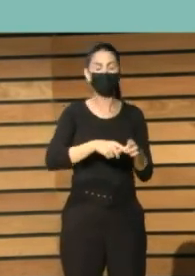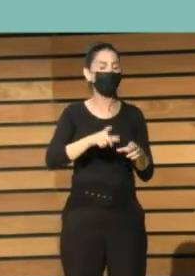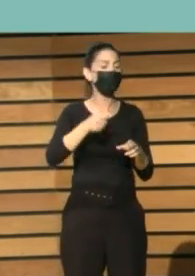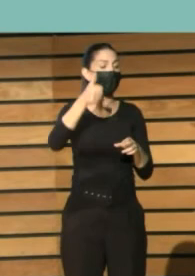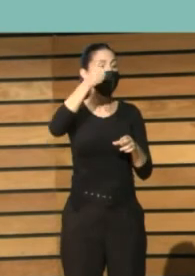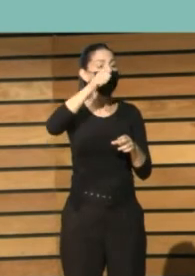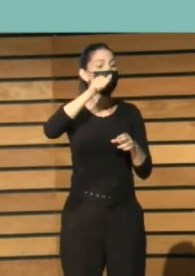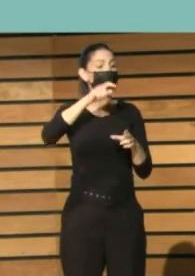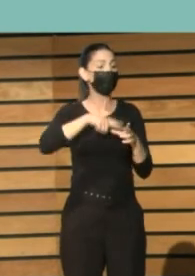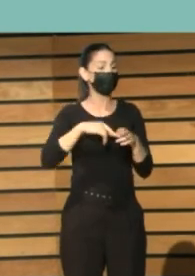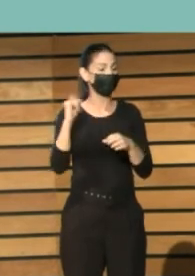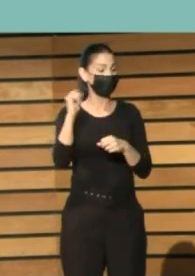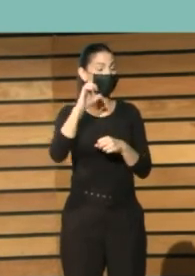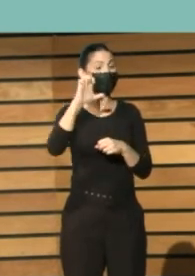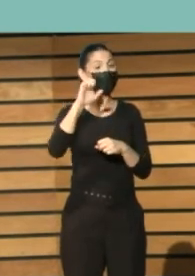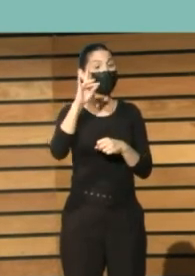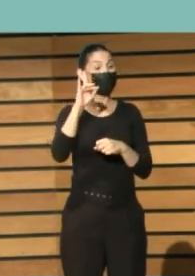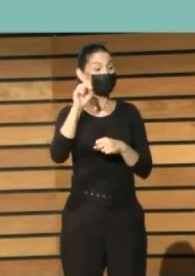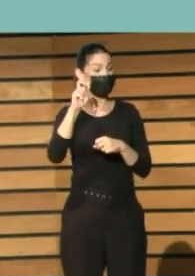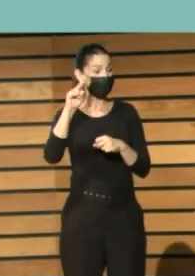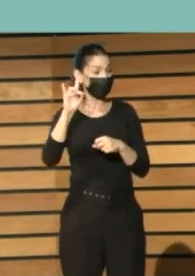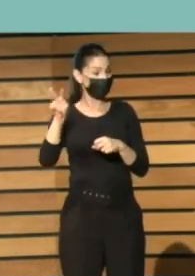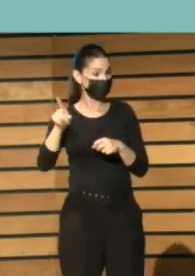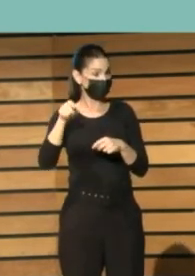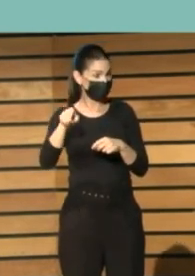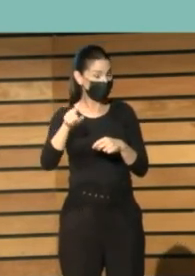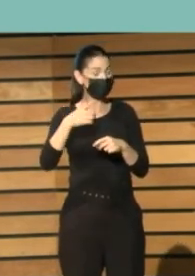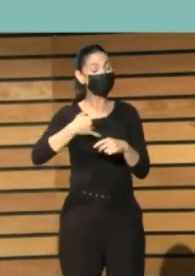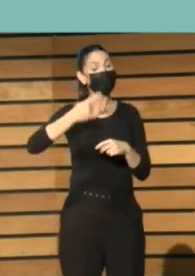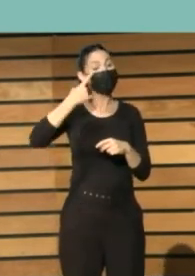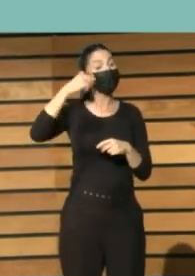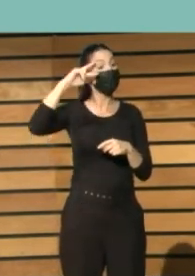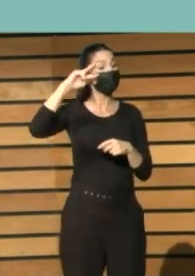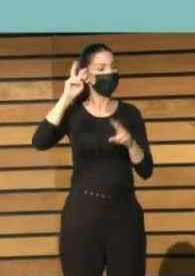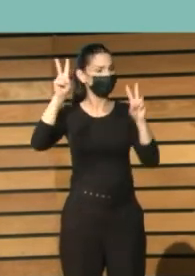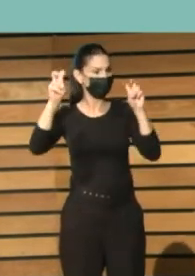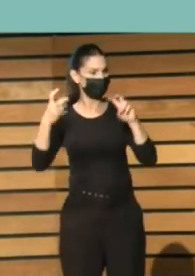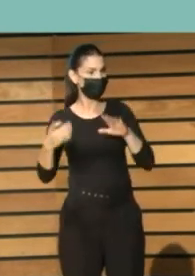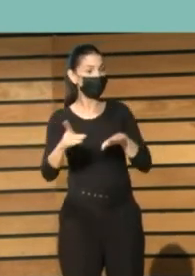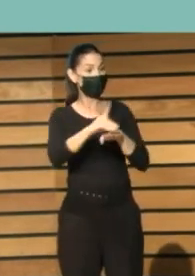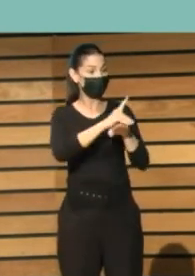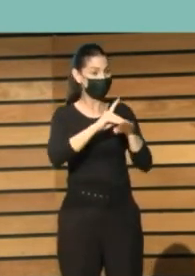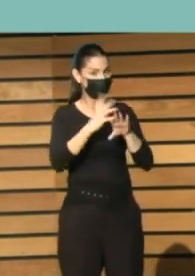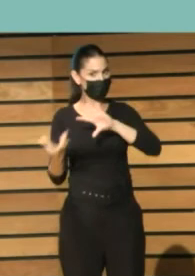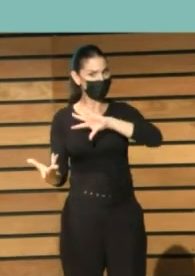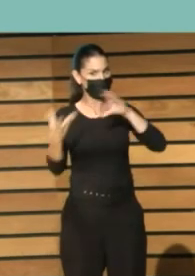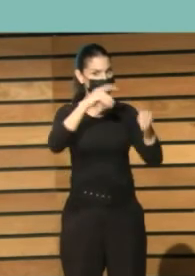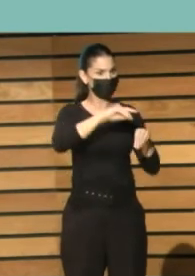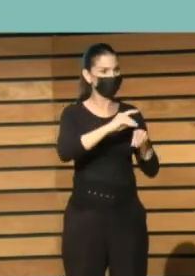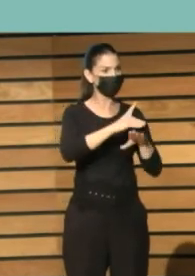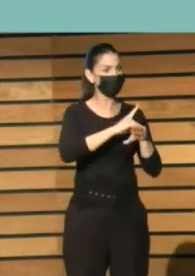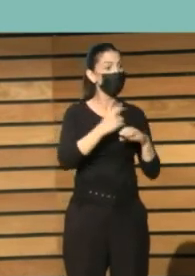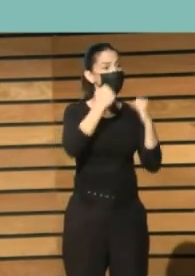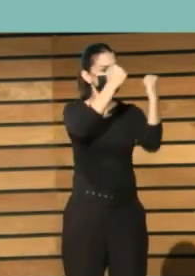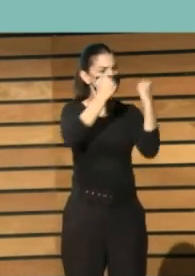Jesús Robledano, uno de los mayores expertos en digitalización y preservación digital de España,